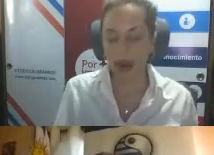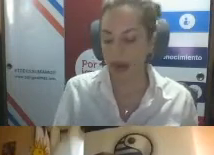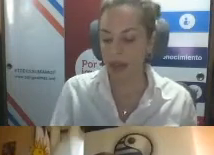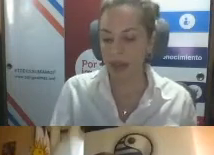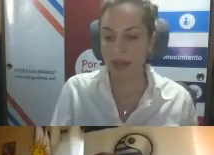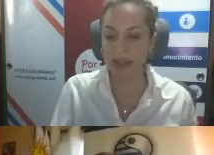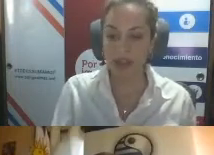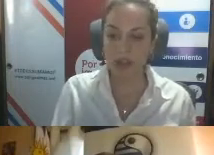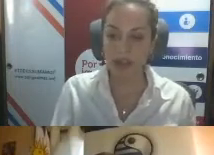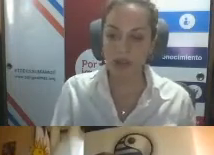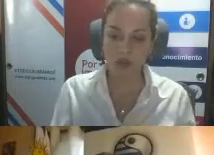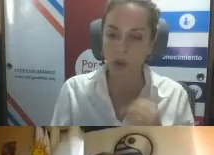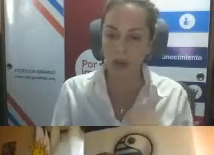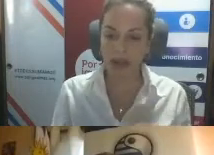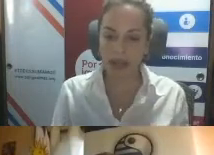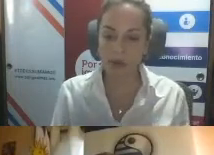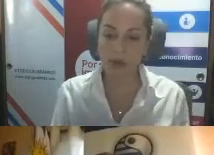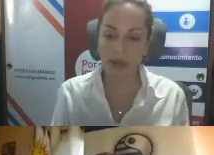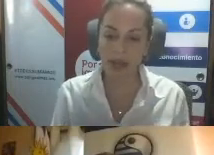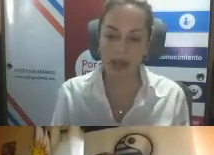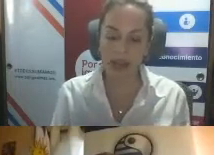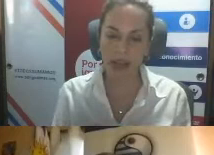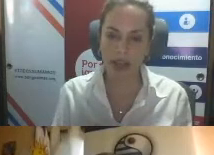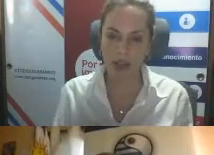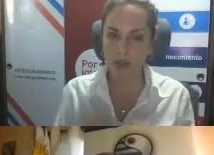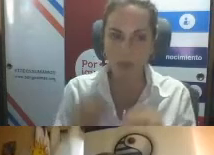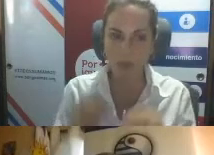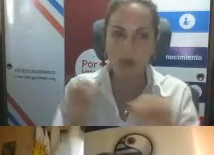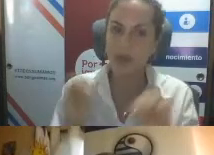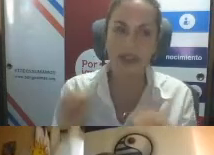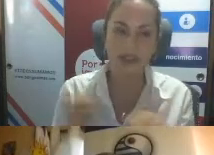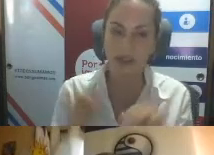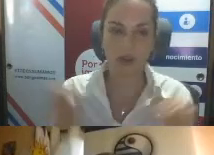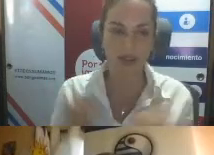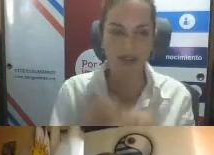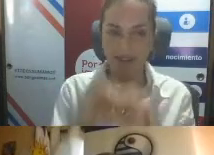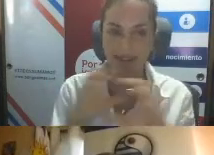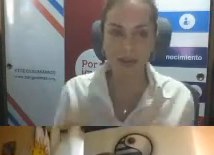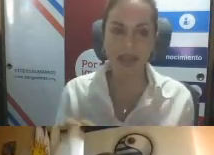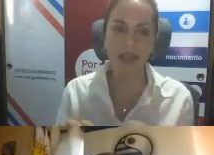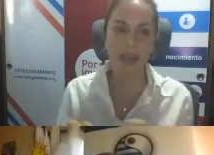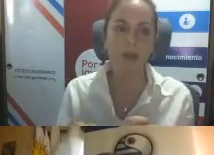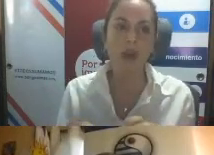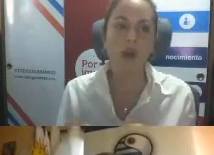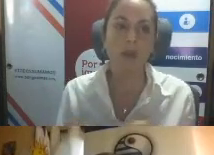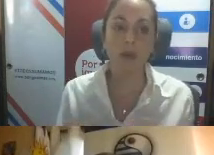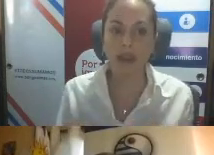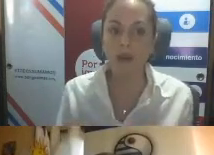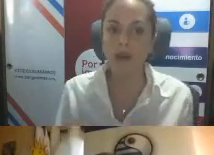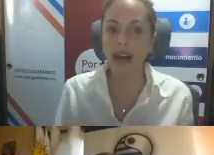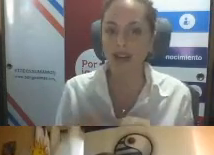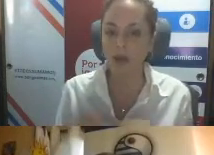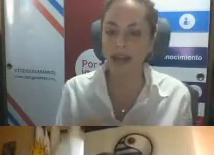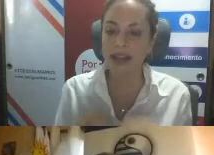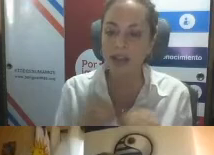La rehabilitación tiene sus objetivos, ¿no? Que son dos, se pueden decir dos sintéticamente. Por un